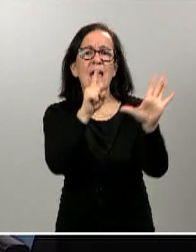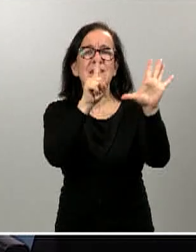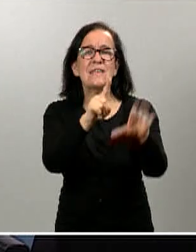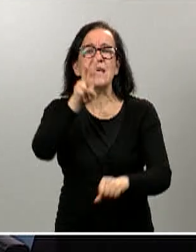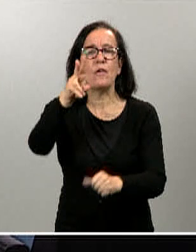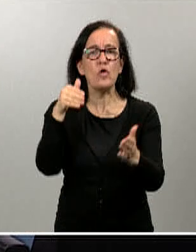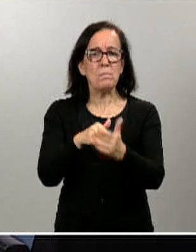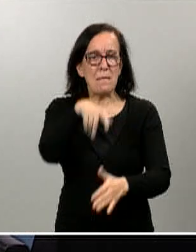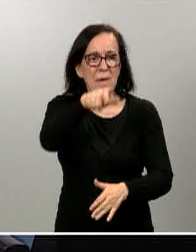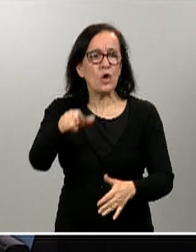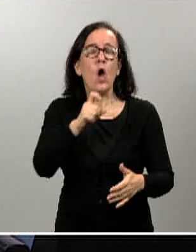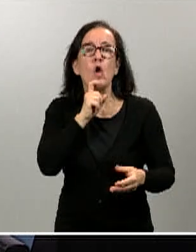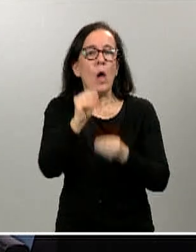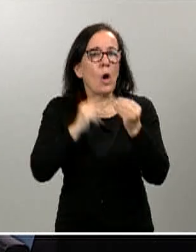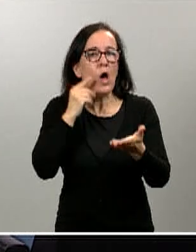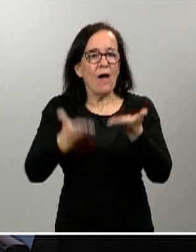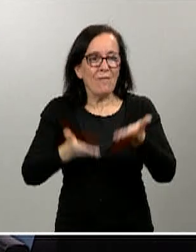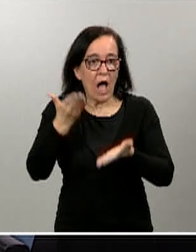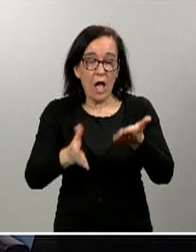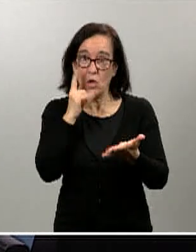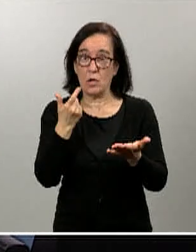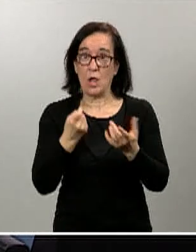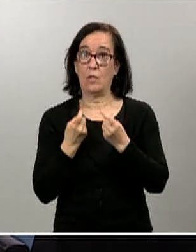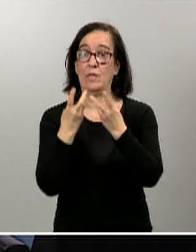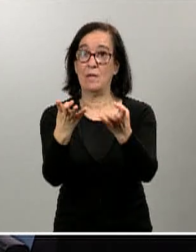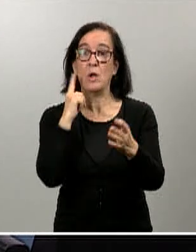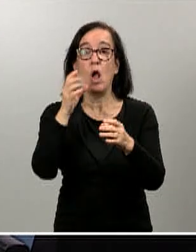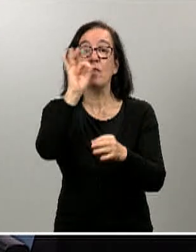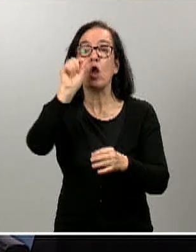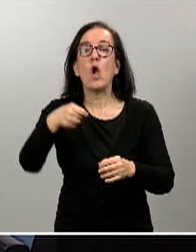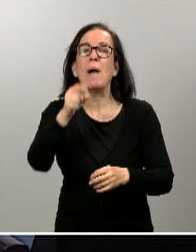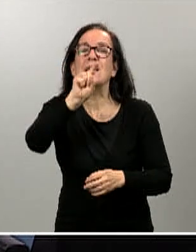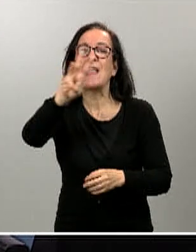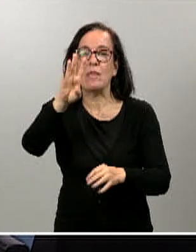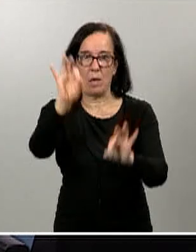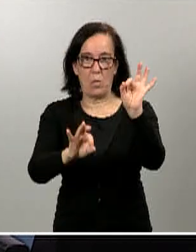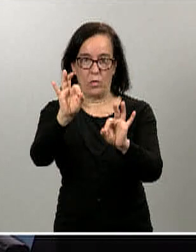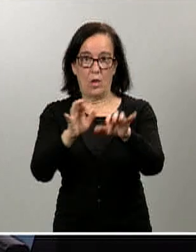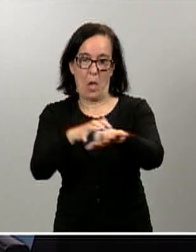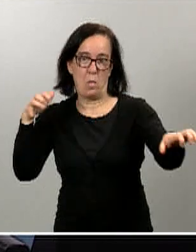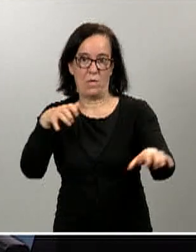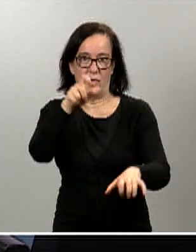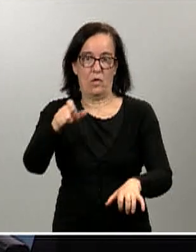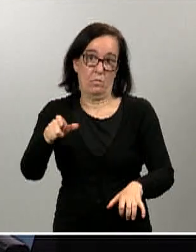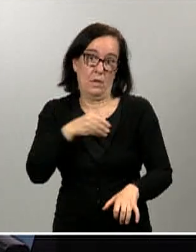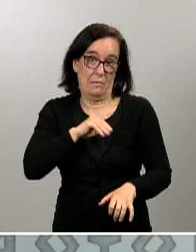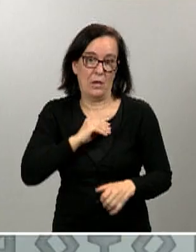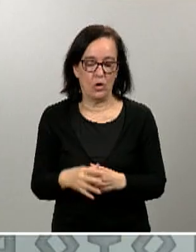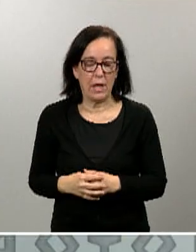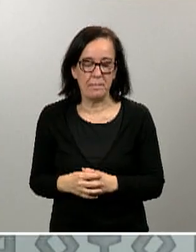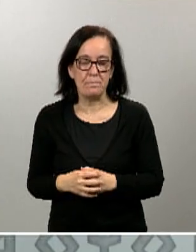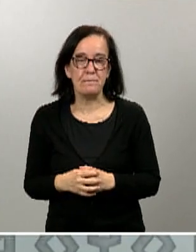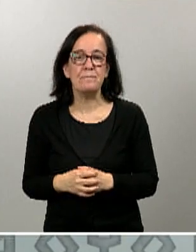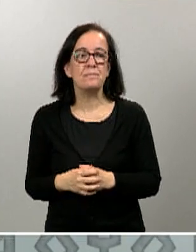¿Cómo se valora teniendo en cuenta que esa cifra representa solo el 0,13% de la población española, doctora? Sí, pues